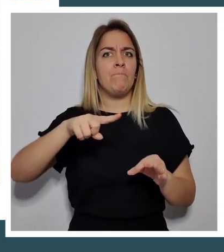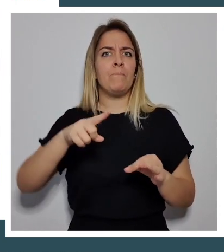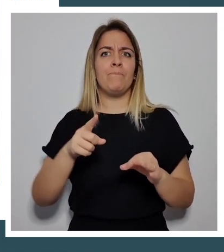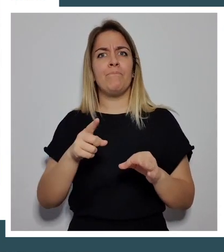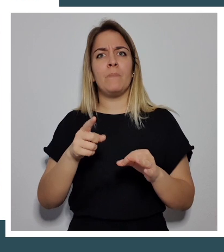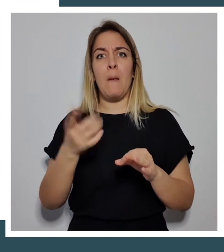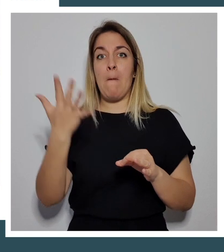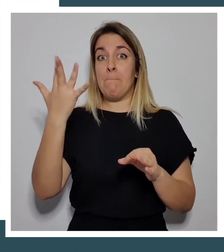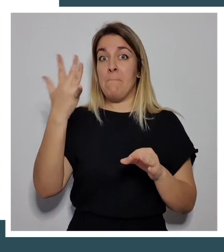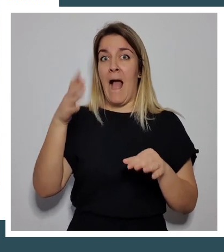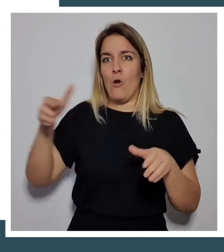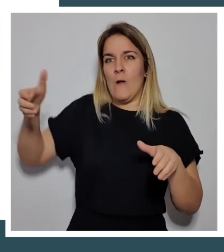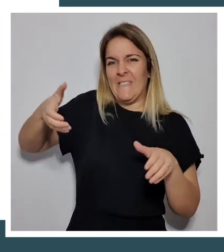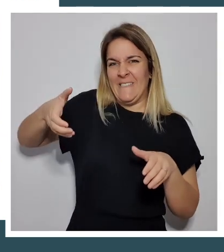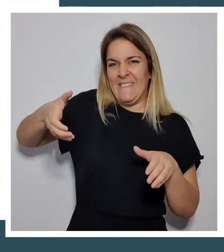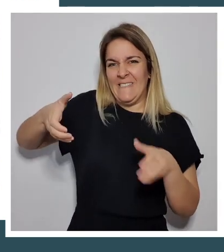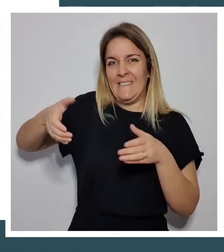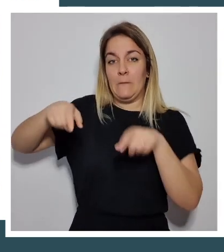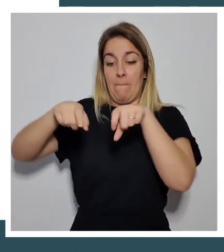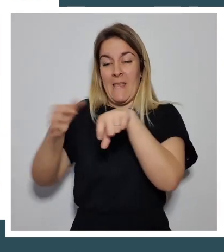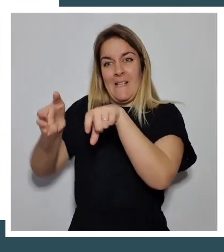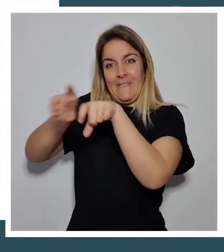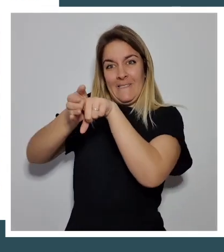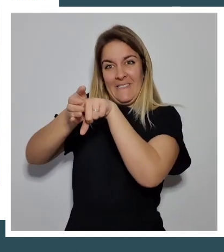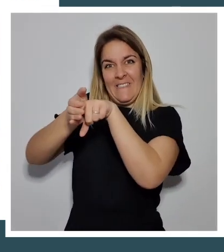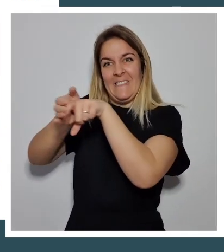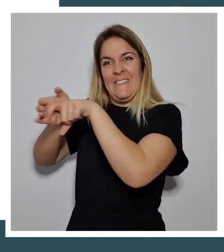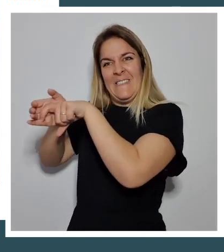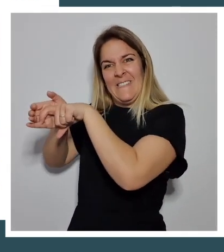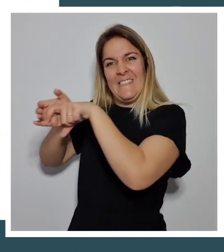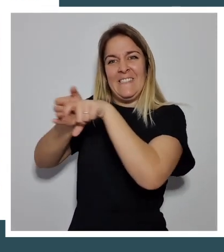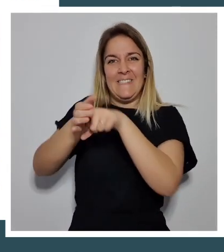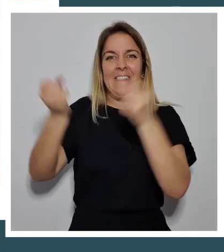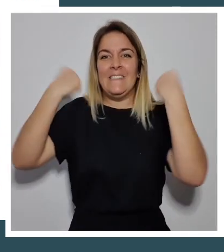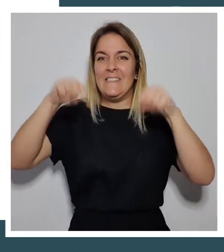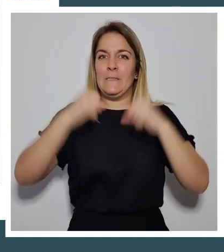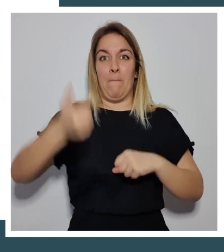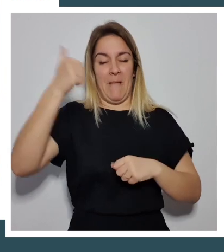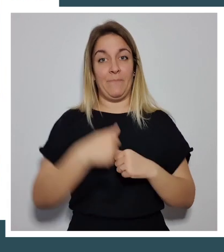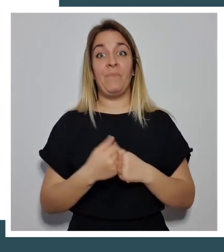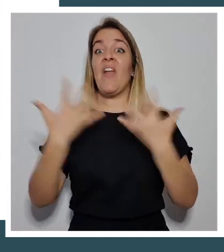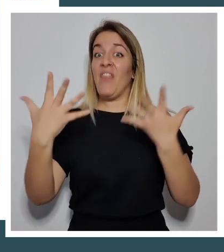para que cueste un poquito más de trabajo. Le realizaremos 10 veces.